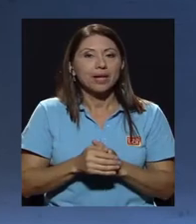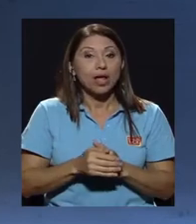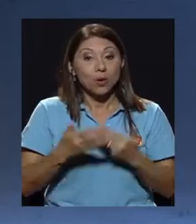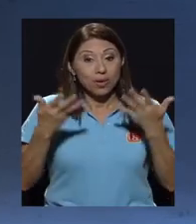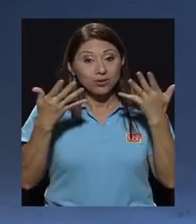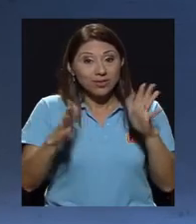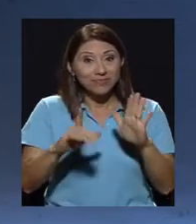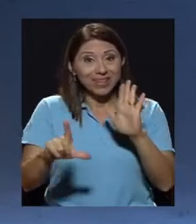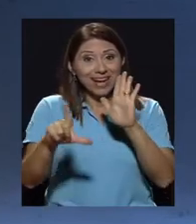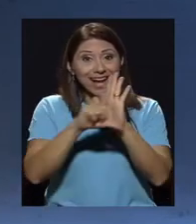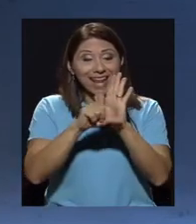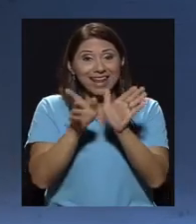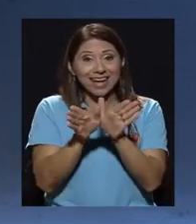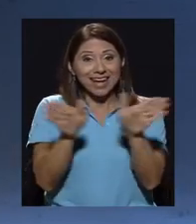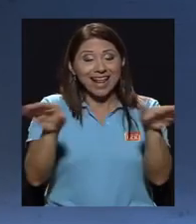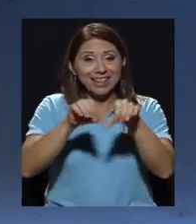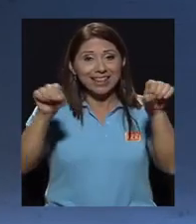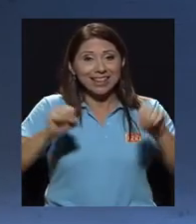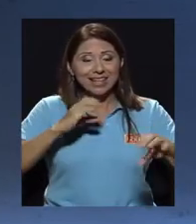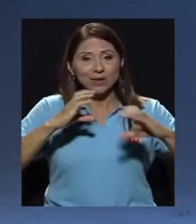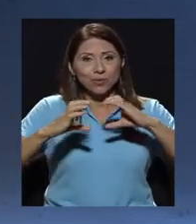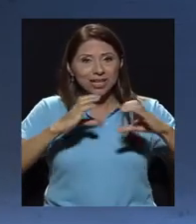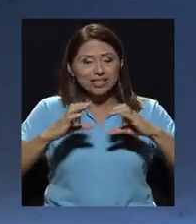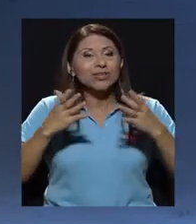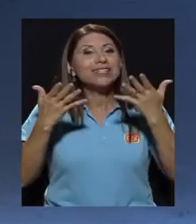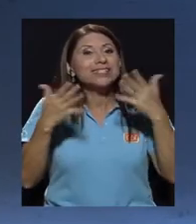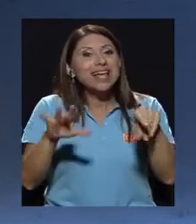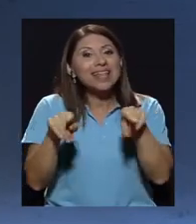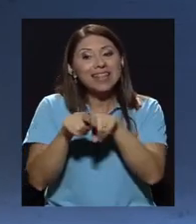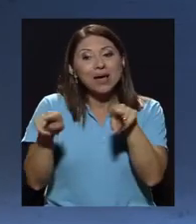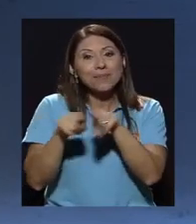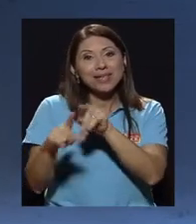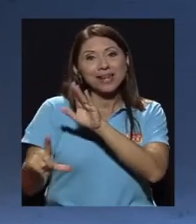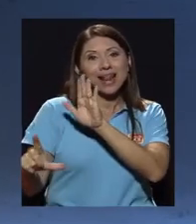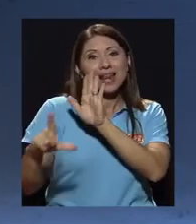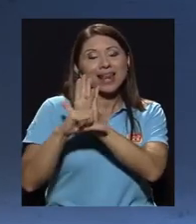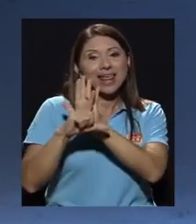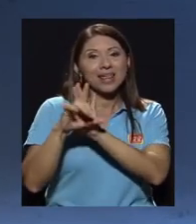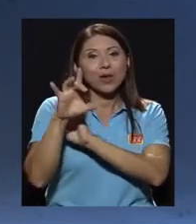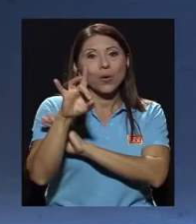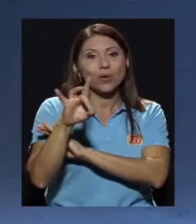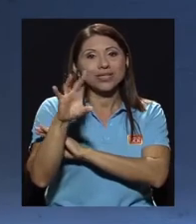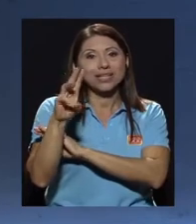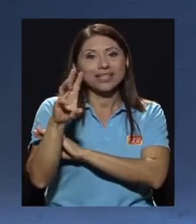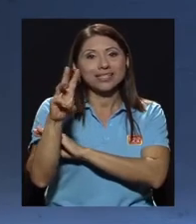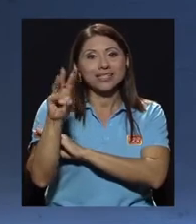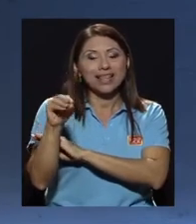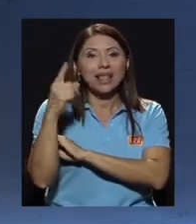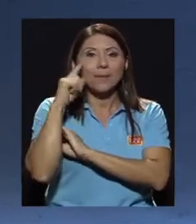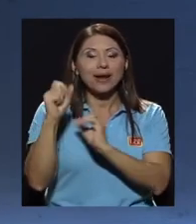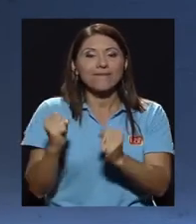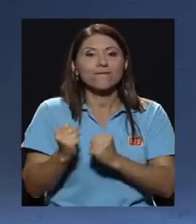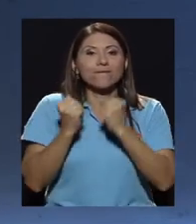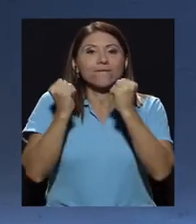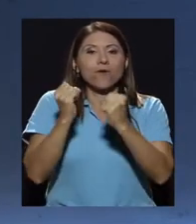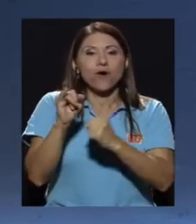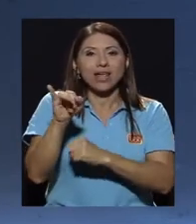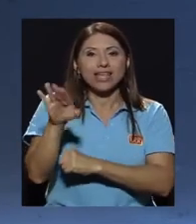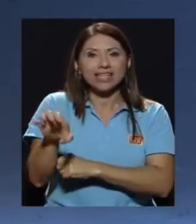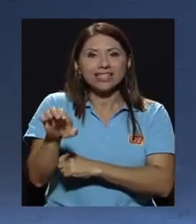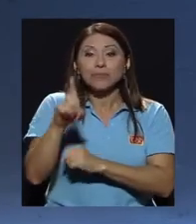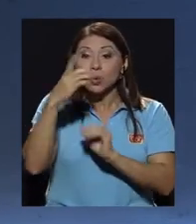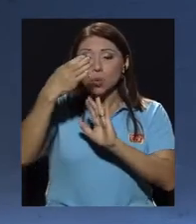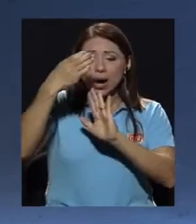cuando sale la ley general de telecomunicaciones también sale la ley para la 8660 para fortalecer el ICE todo un